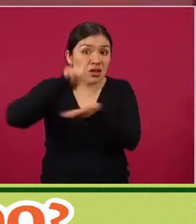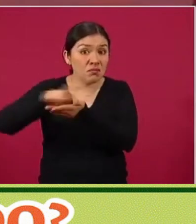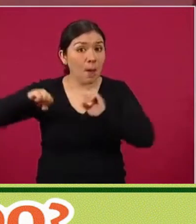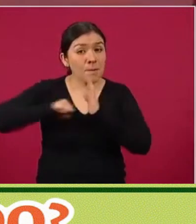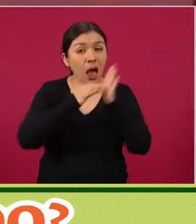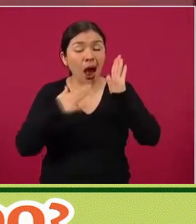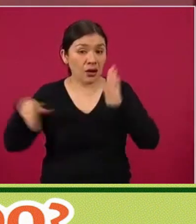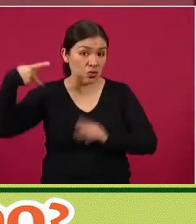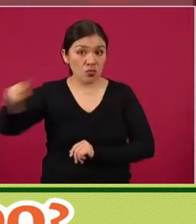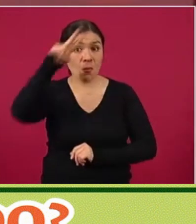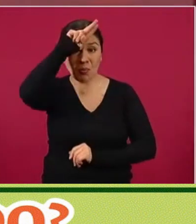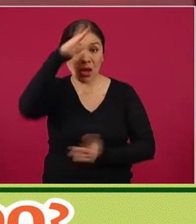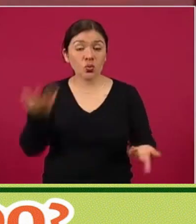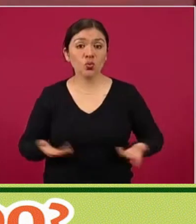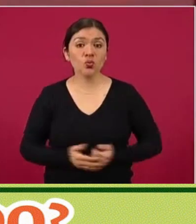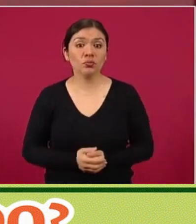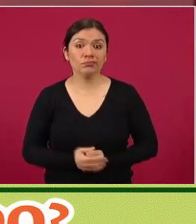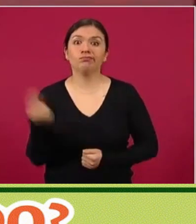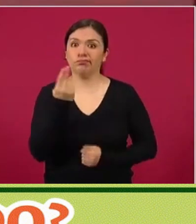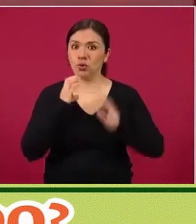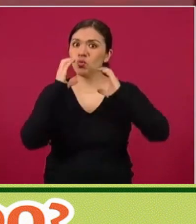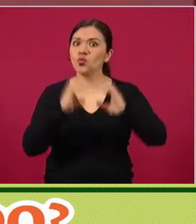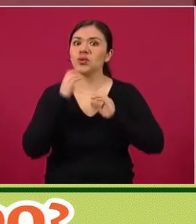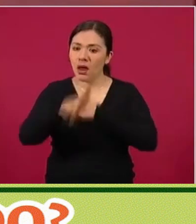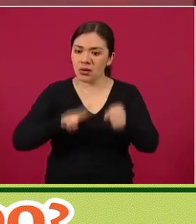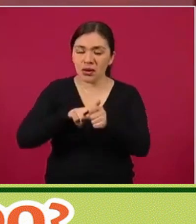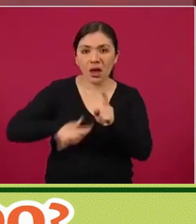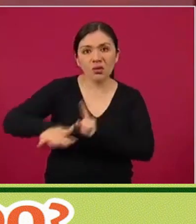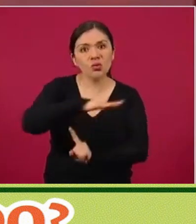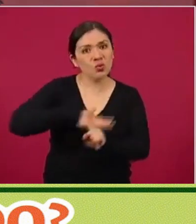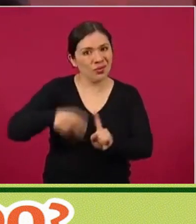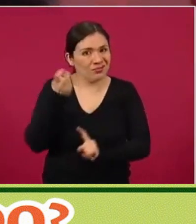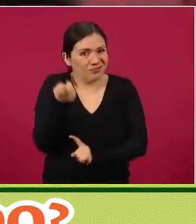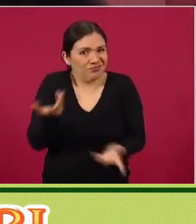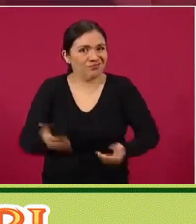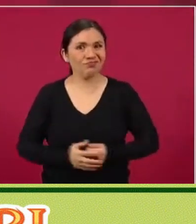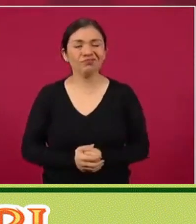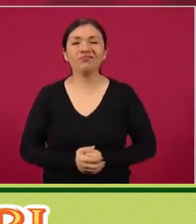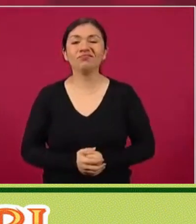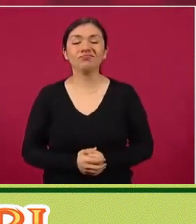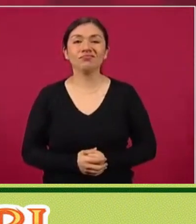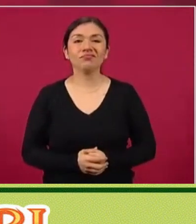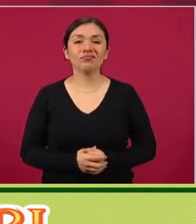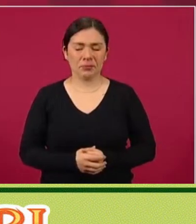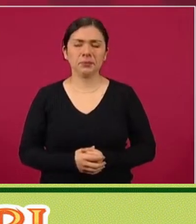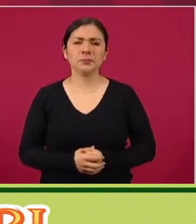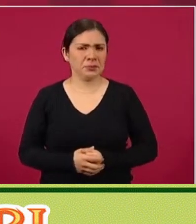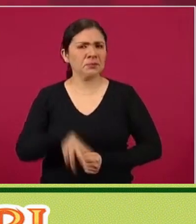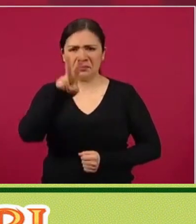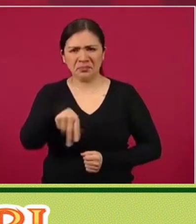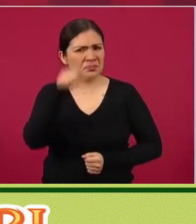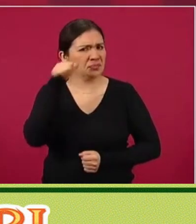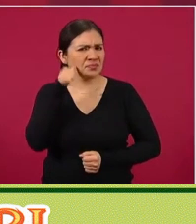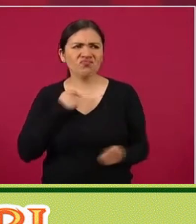del Perú y que se cuide el medio ambiente. Entonces, fue muy buena la